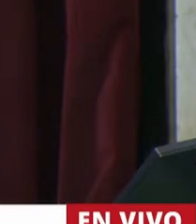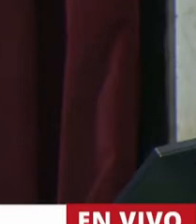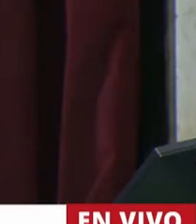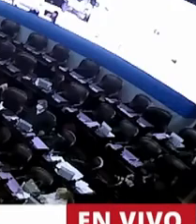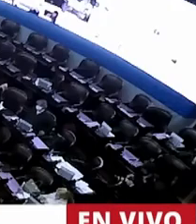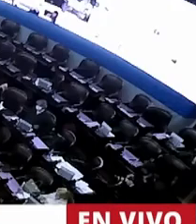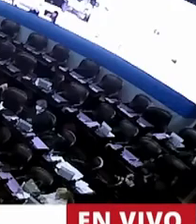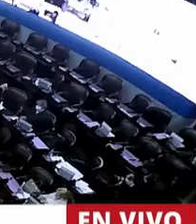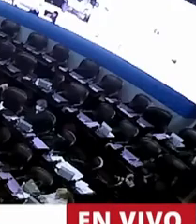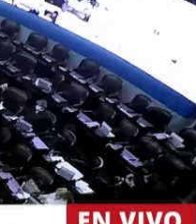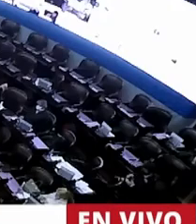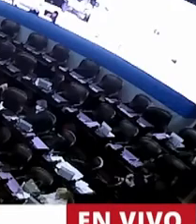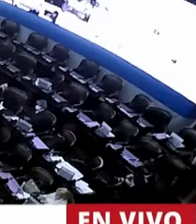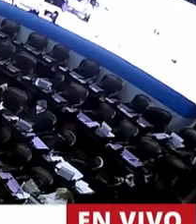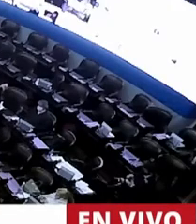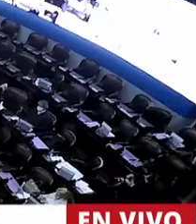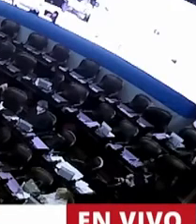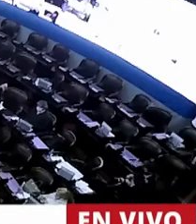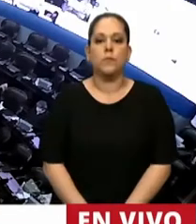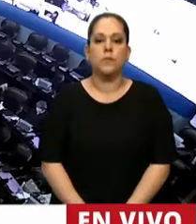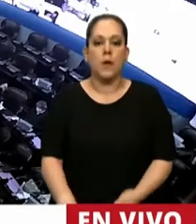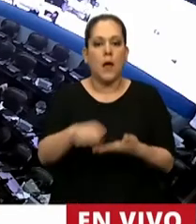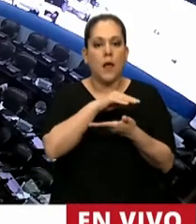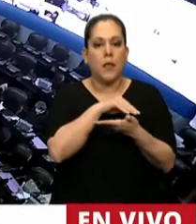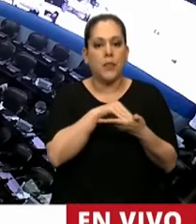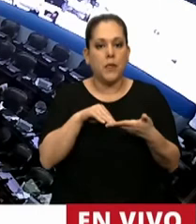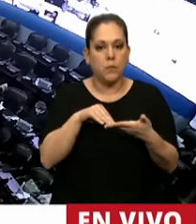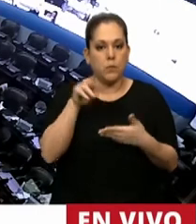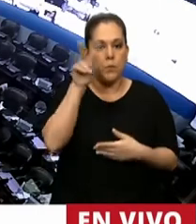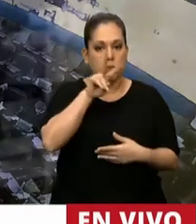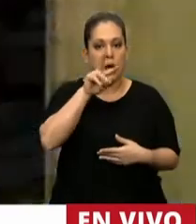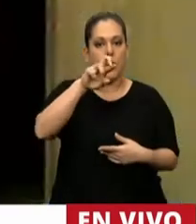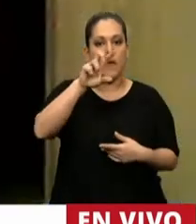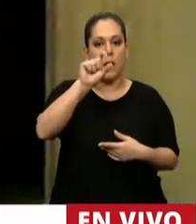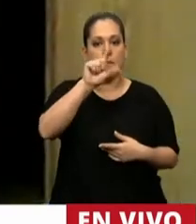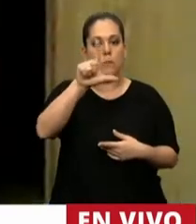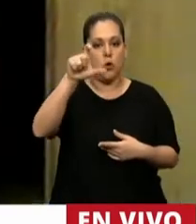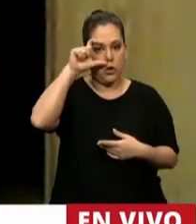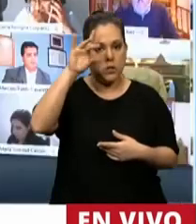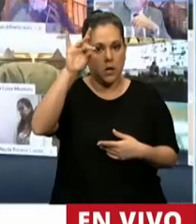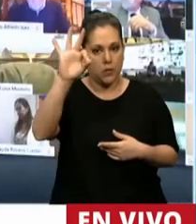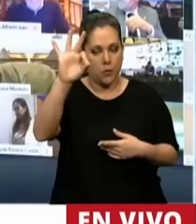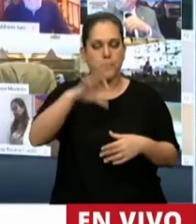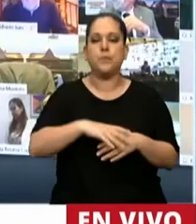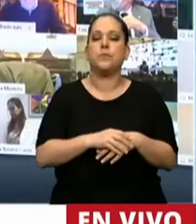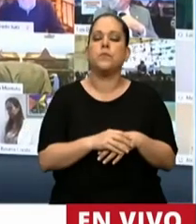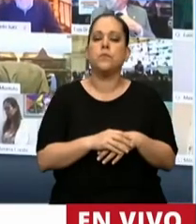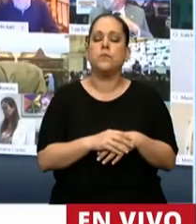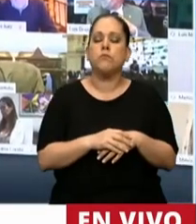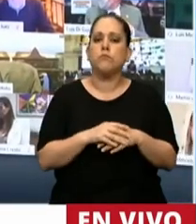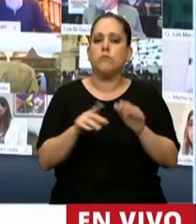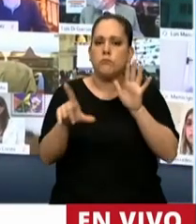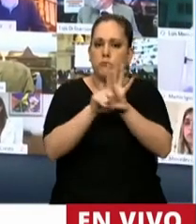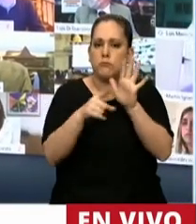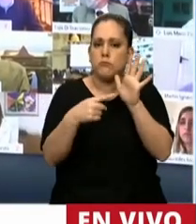Muchas gracias, señor presidente. Buenas tardes, buenas noches a todos. El proyecto que estamos tratando tiene por objeto establecer el marco